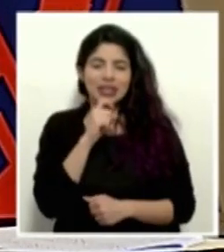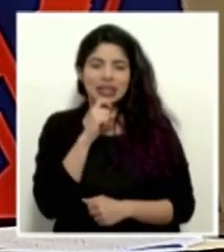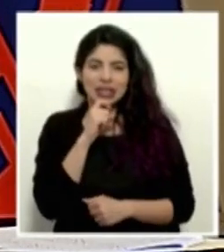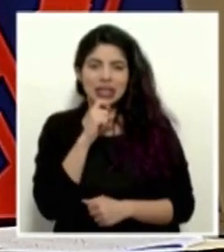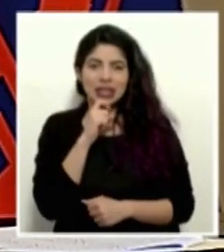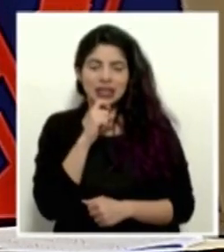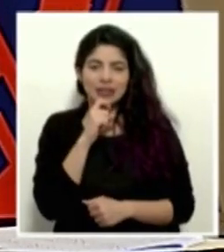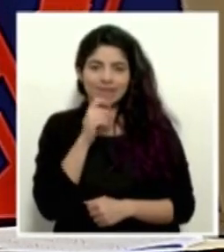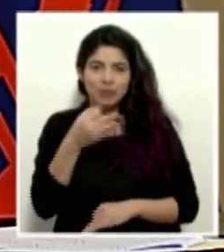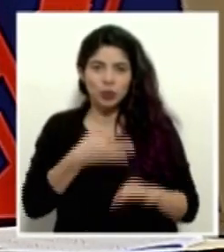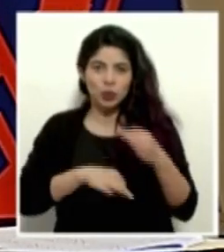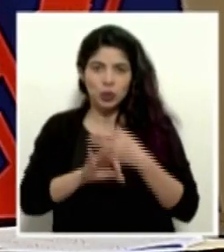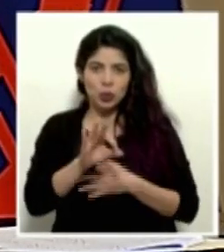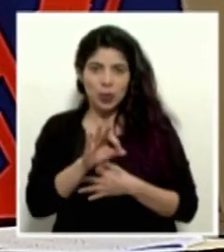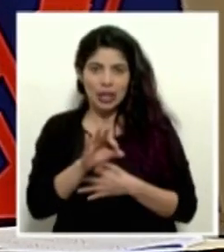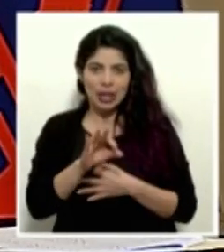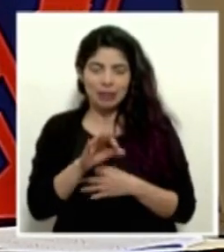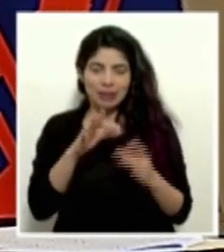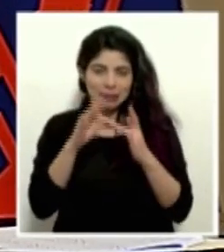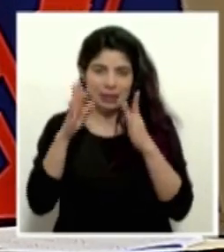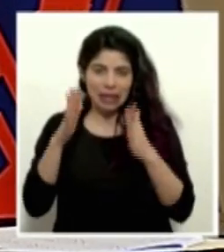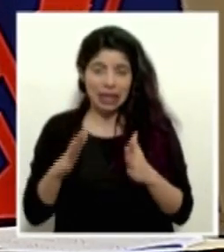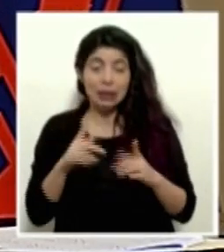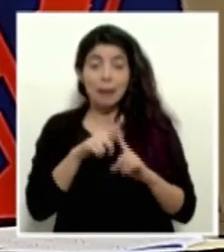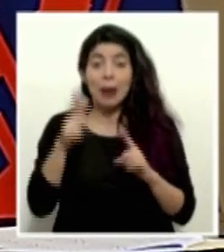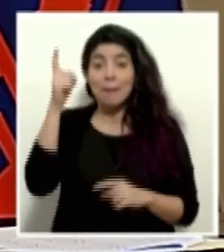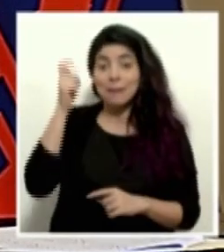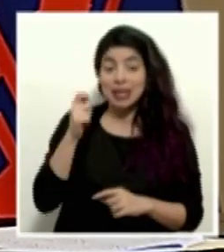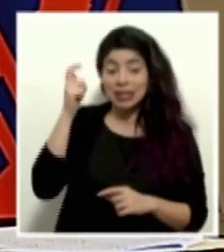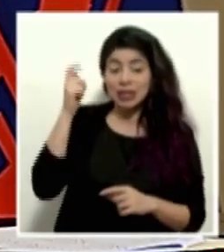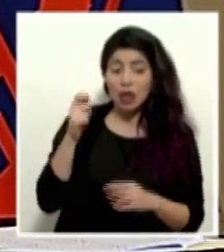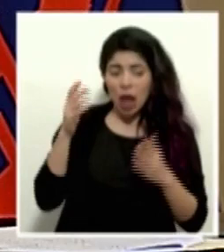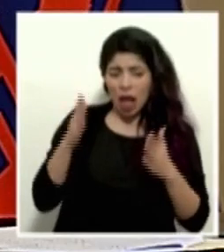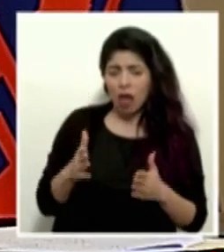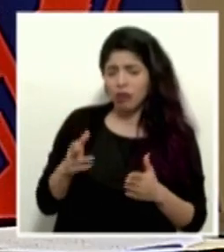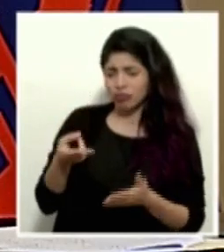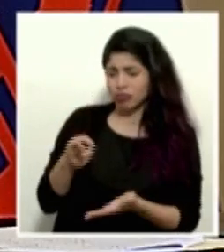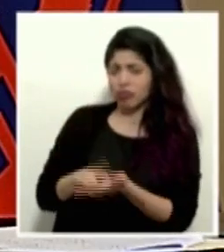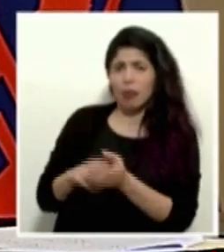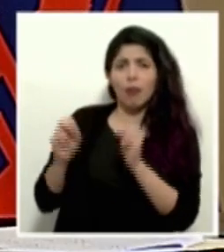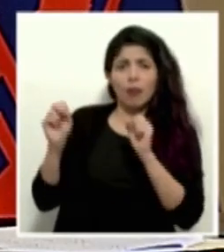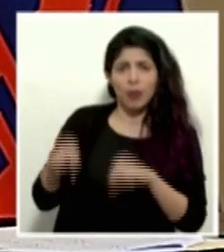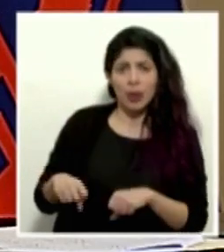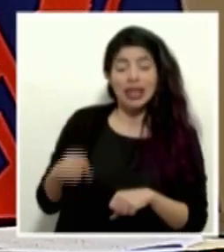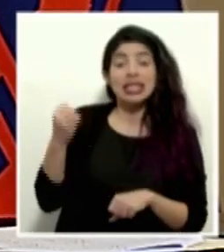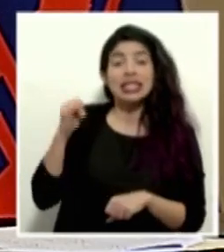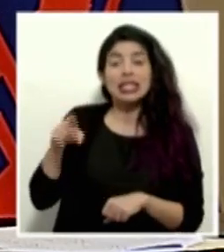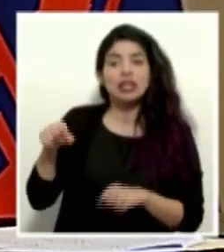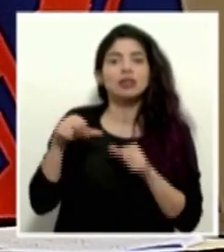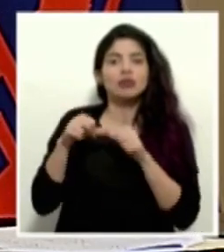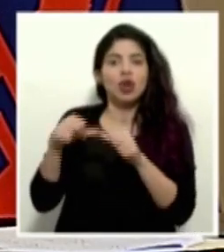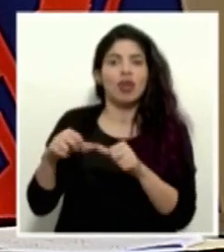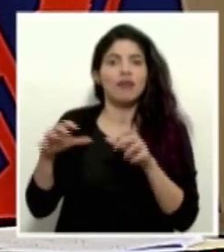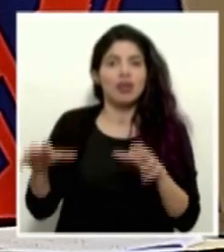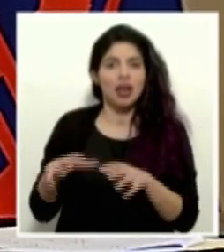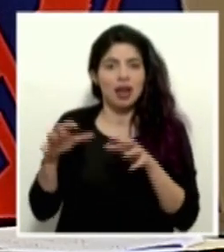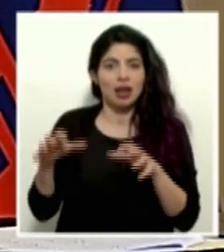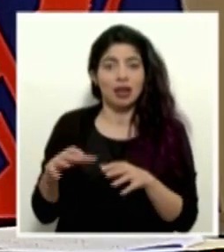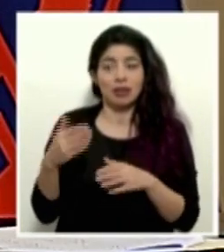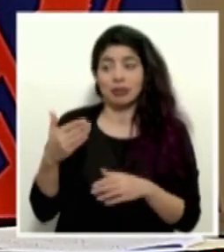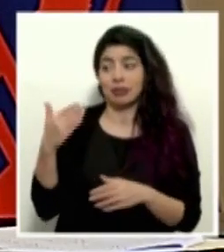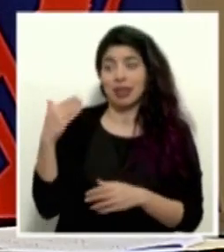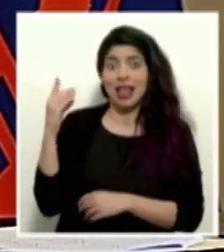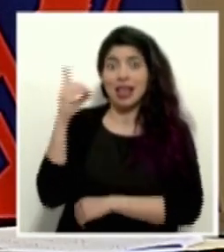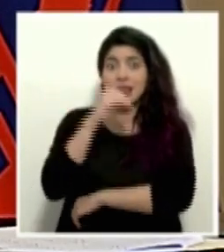sustituir, pero los pensionados los podríamos contratar siempre y cuando se mantengan activos. Y en los últimos días